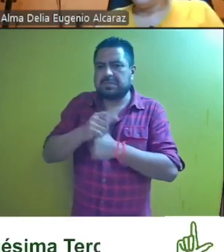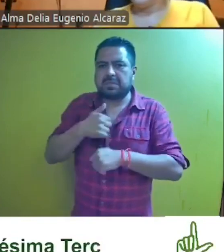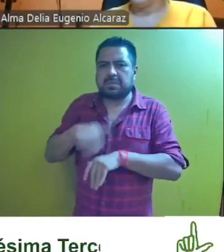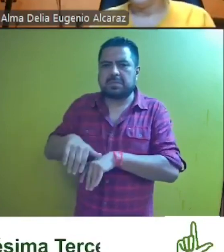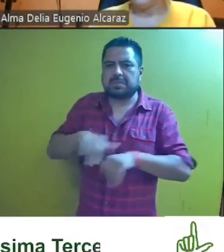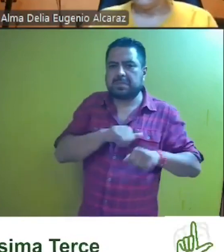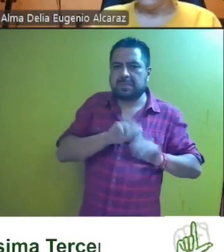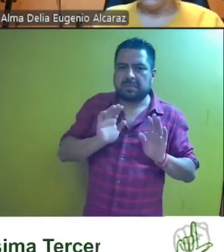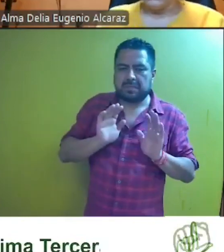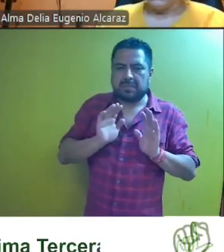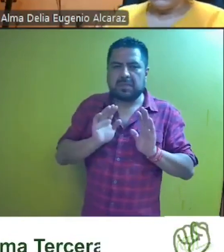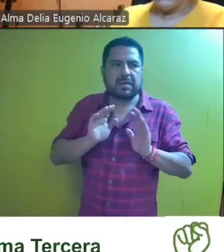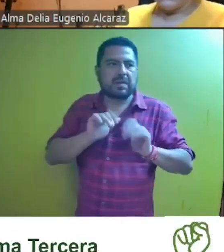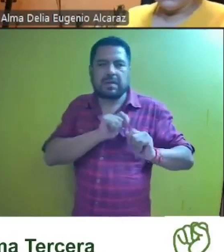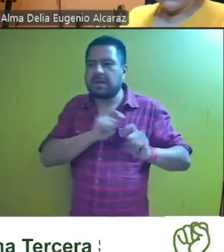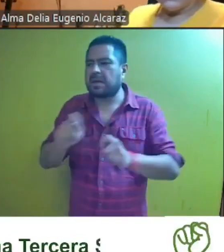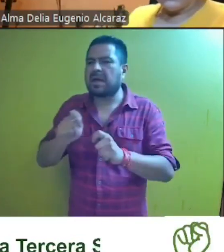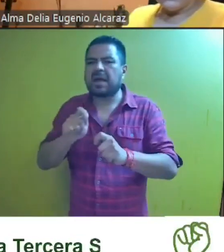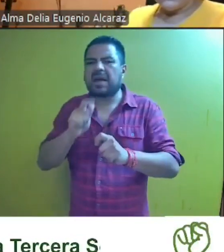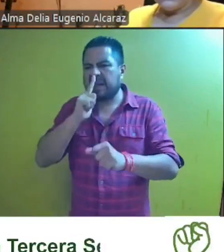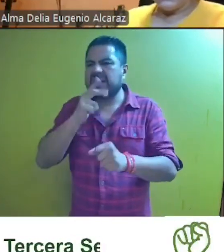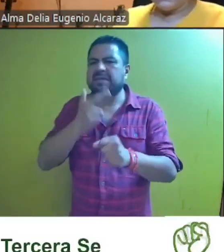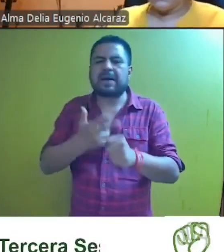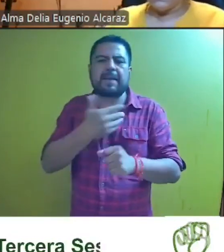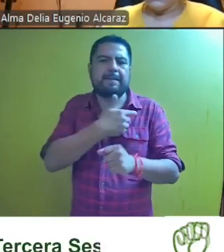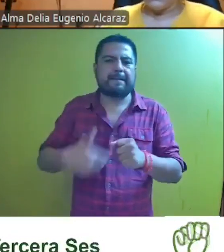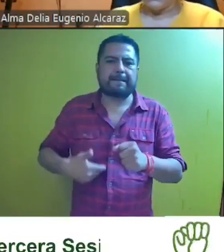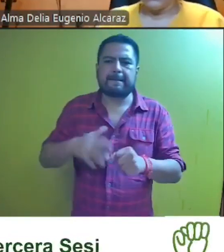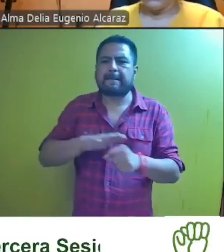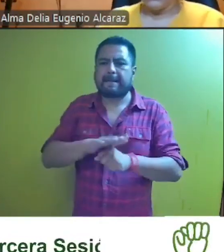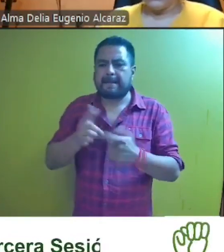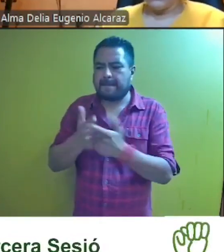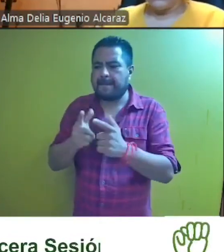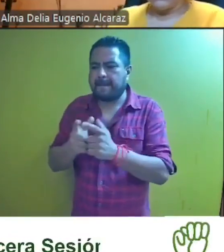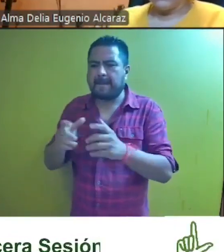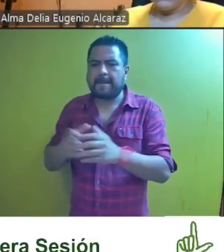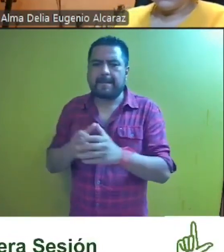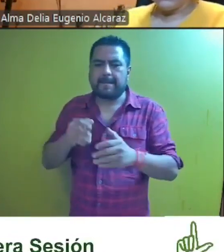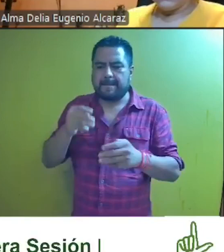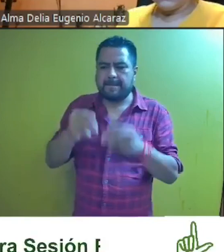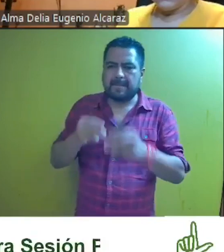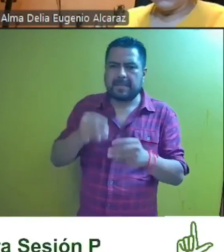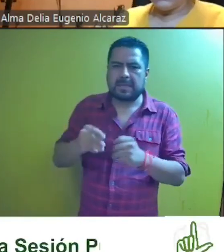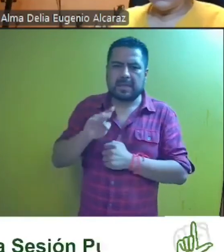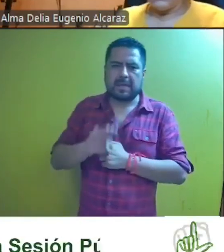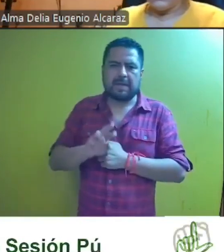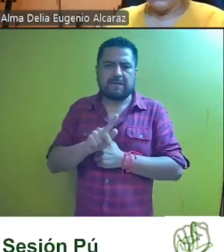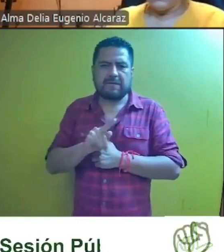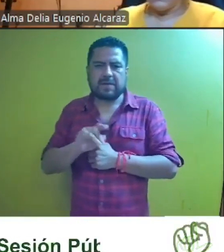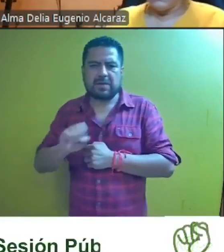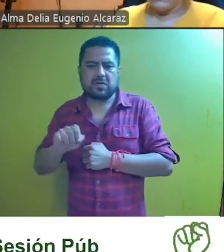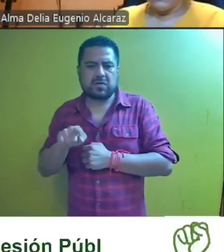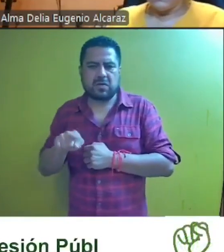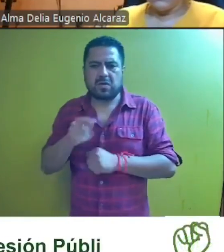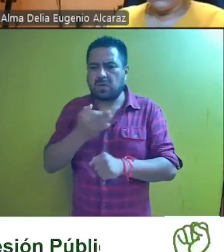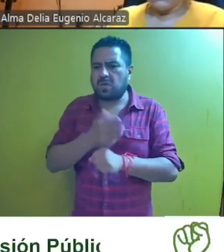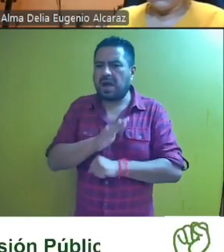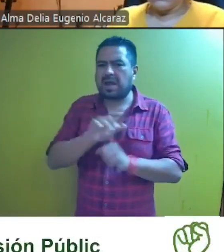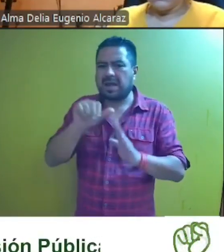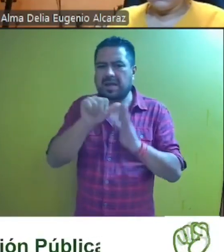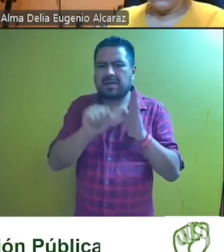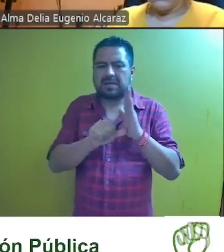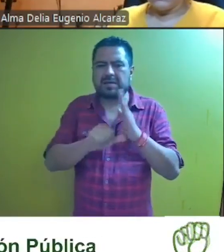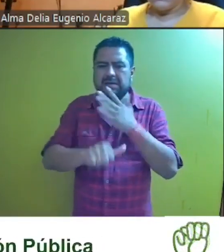presencia fungiendo para tal efecto como presidenta del cuerpo colegiado la magistrada Hilda Rosa Delgado Brito en términos del